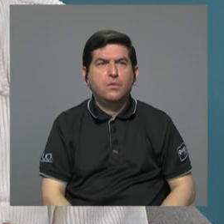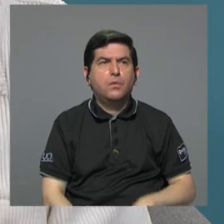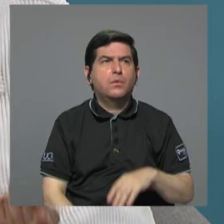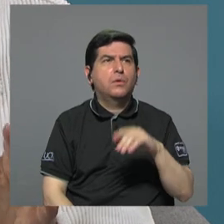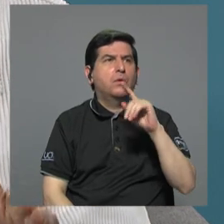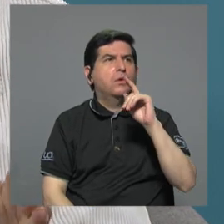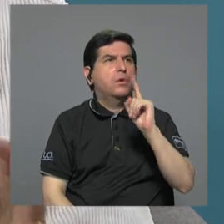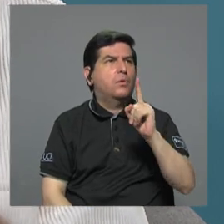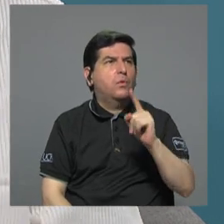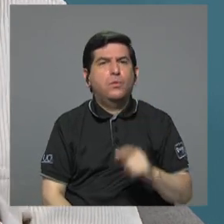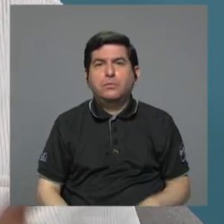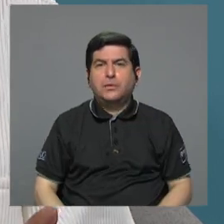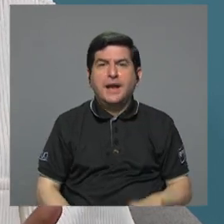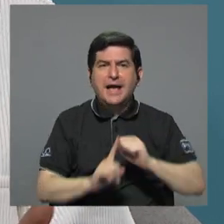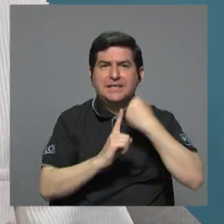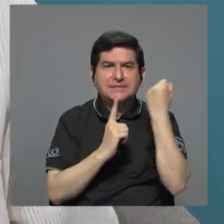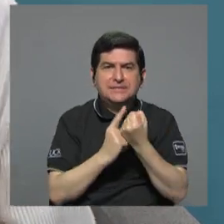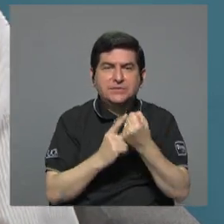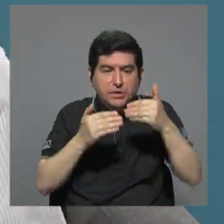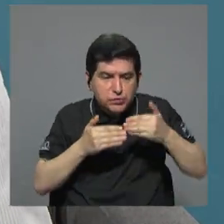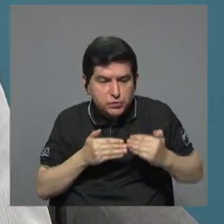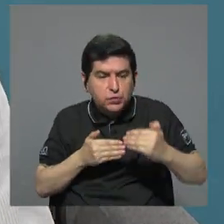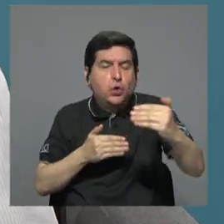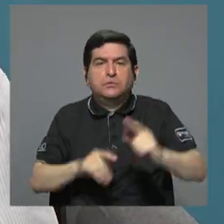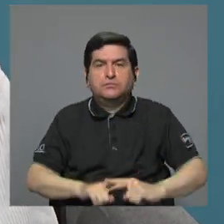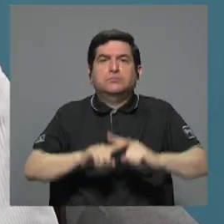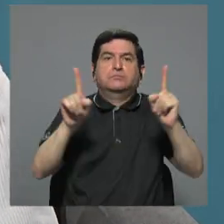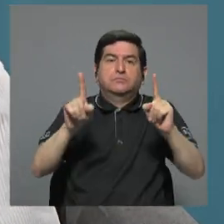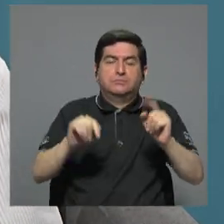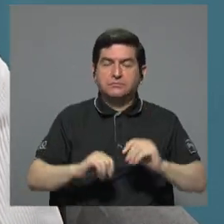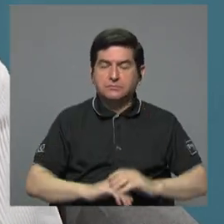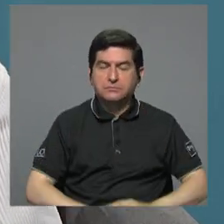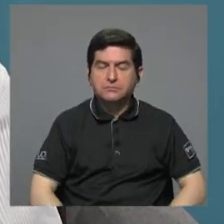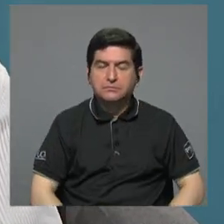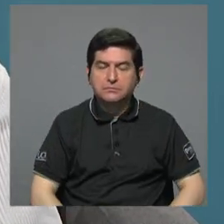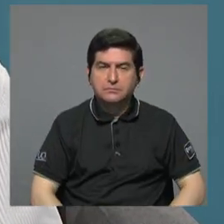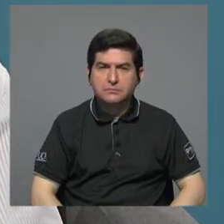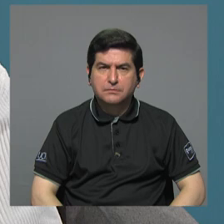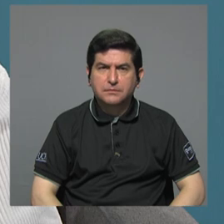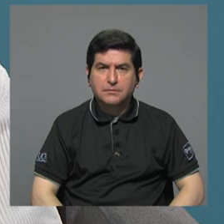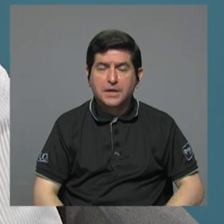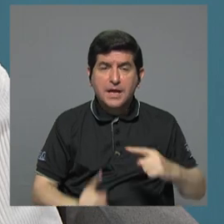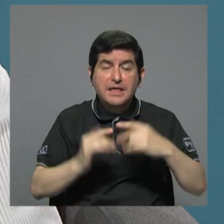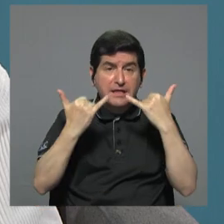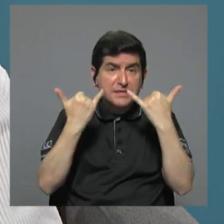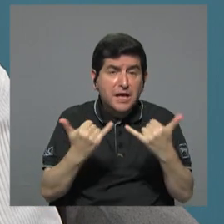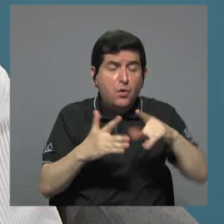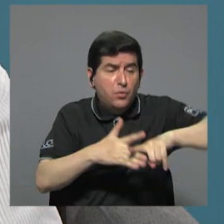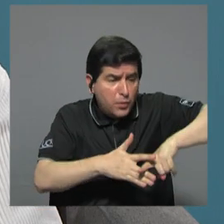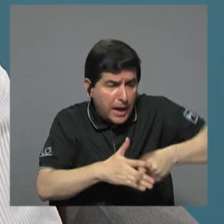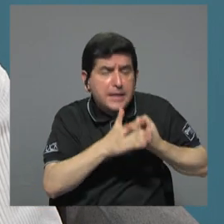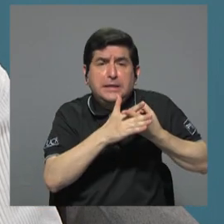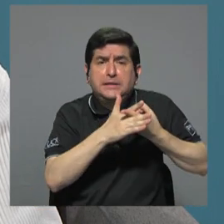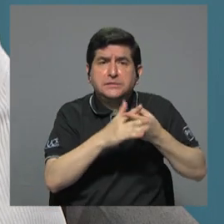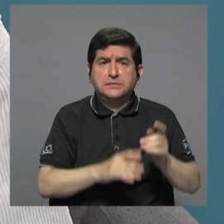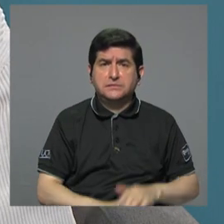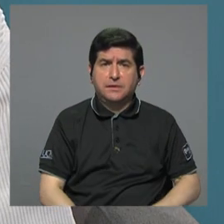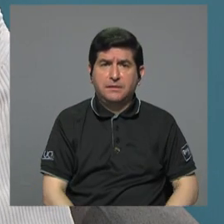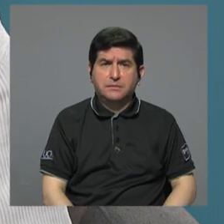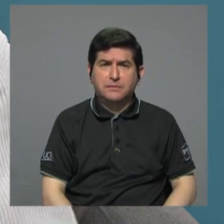un ahora, un parte de aguas, como se dice, como decimos, y a partir de esto se inicie toda una,